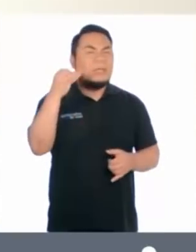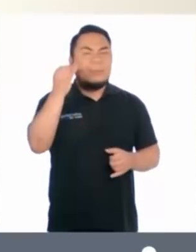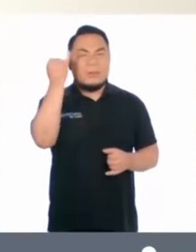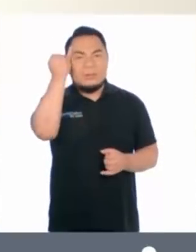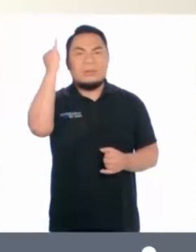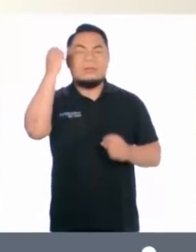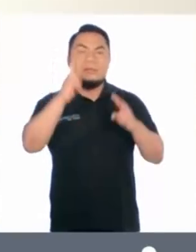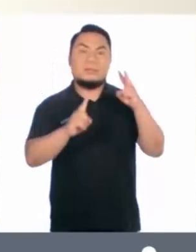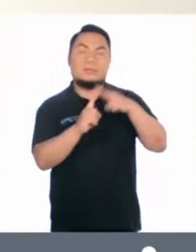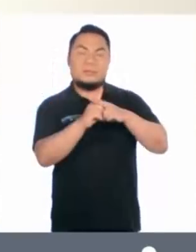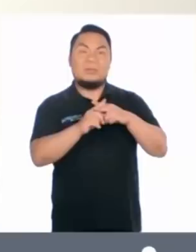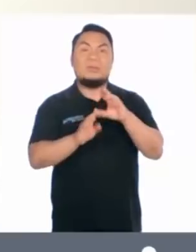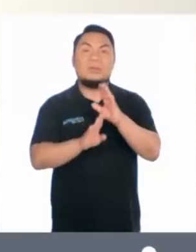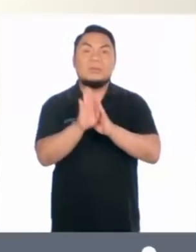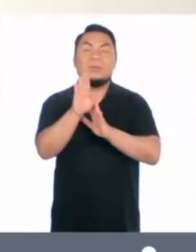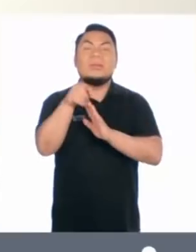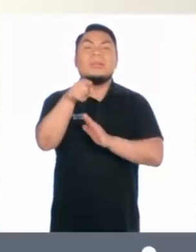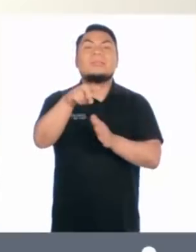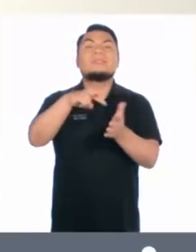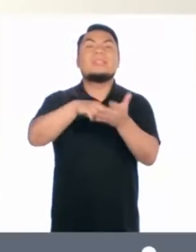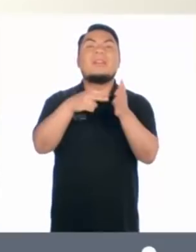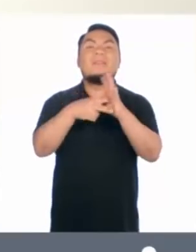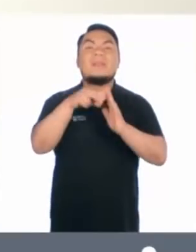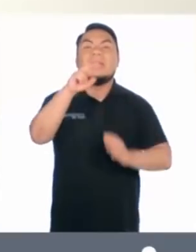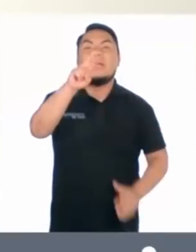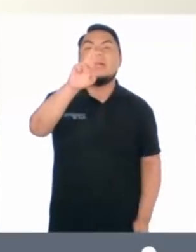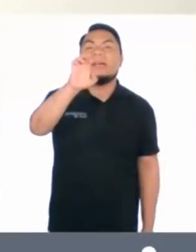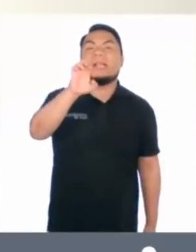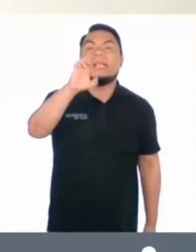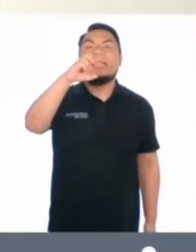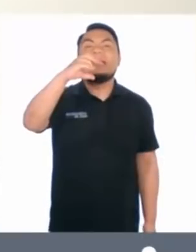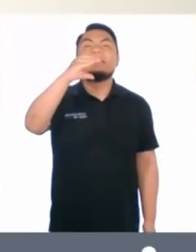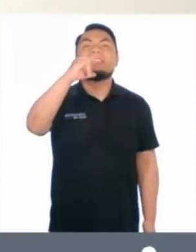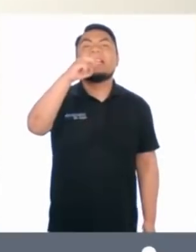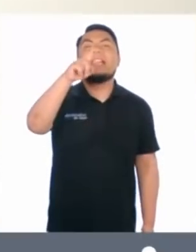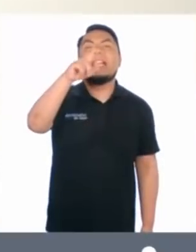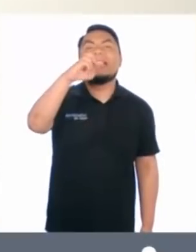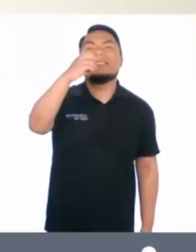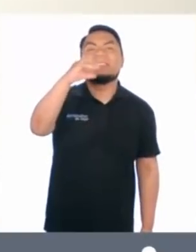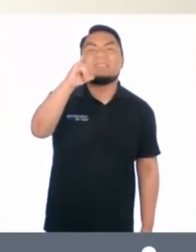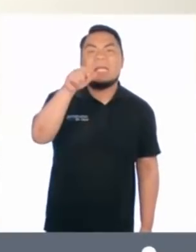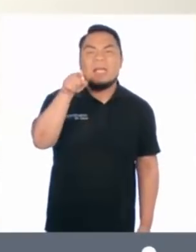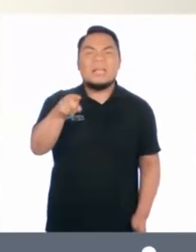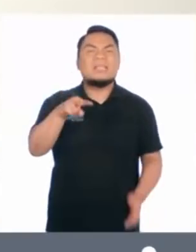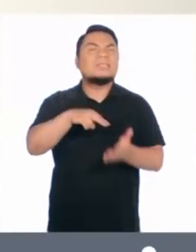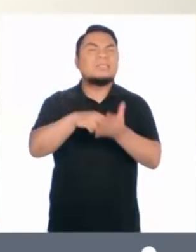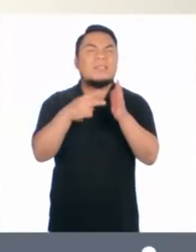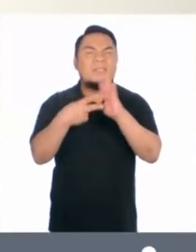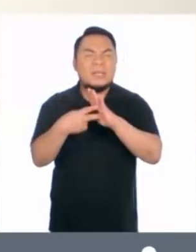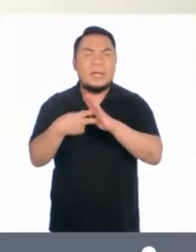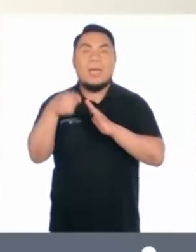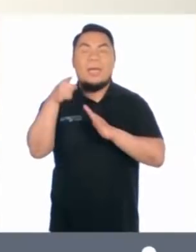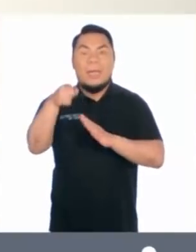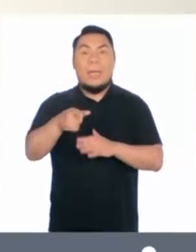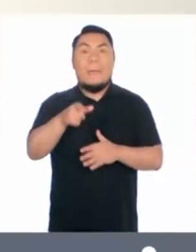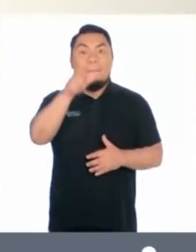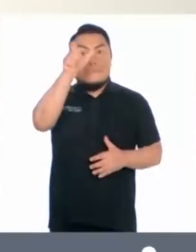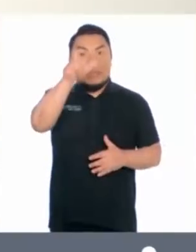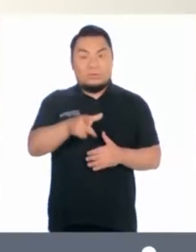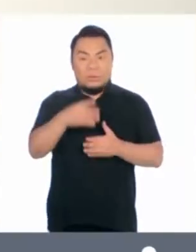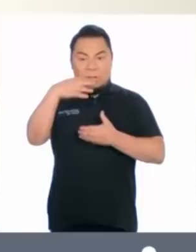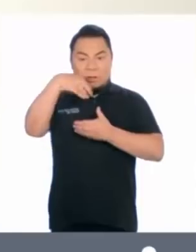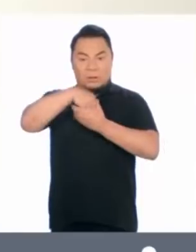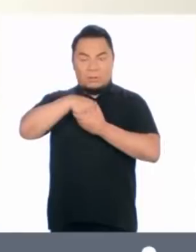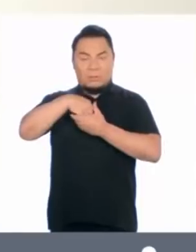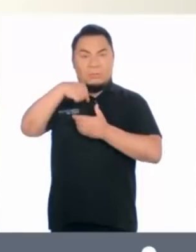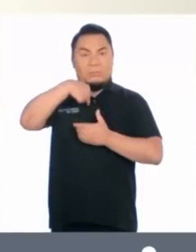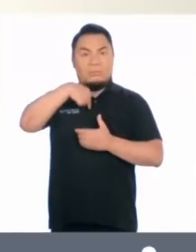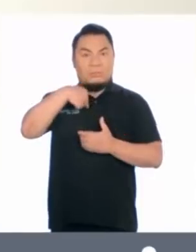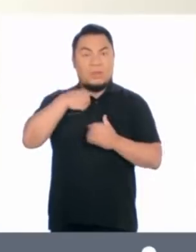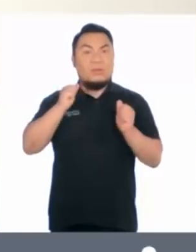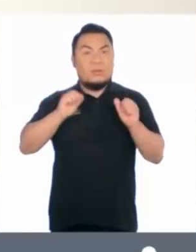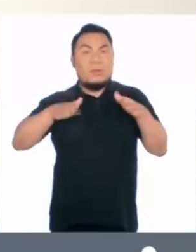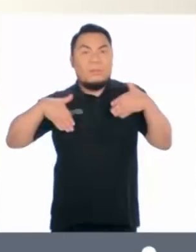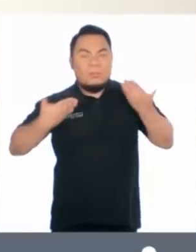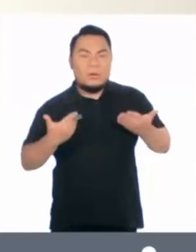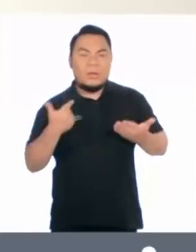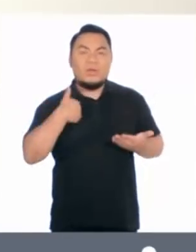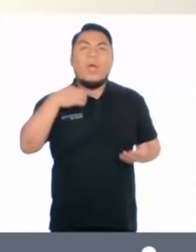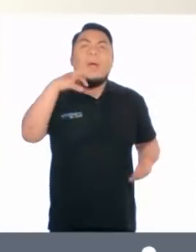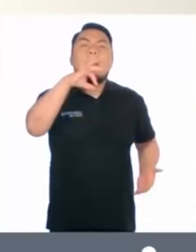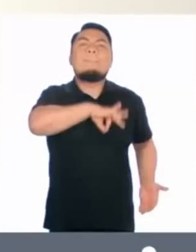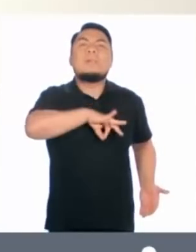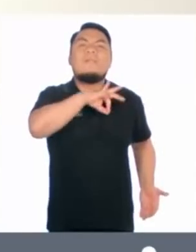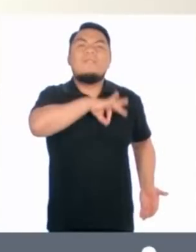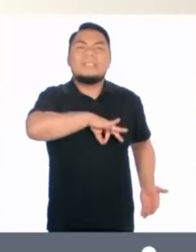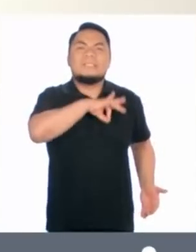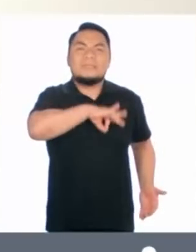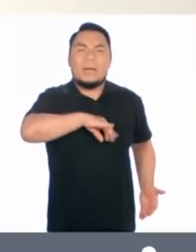a un concepto llamado resiliencia. ¿Qué es la resiliencia? Es la capacidad de las personas para